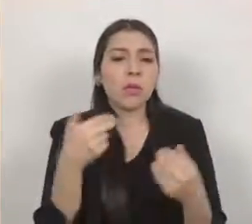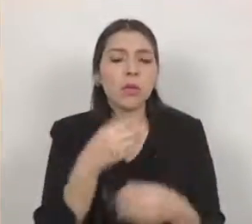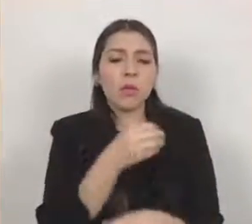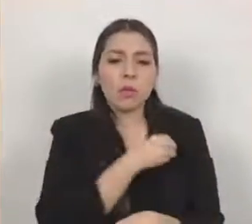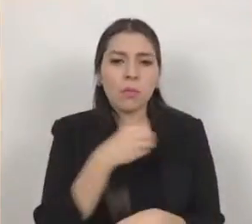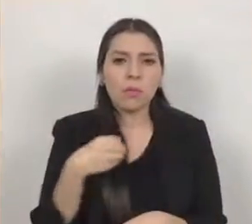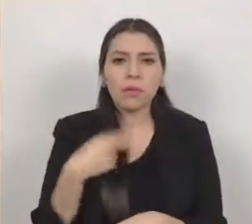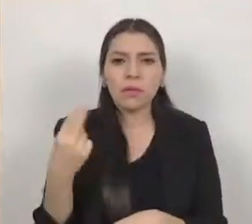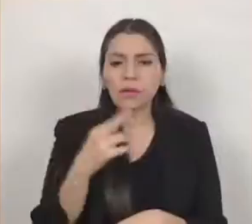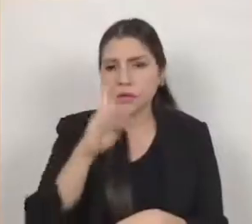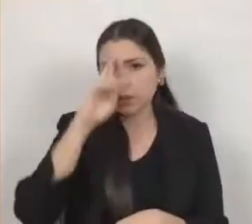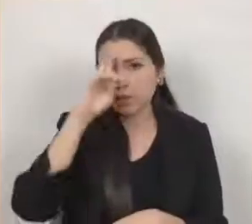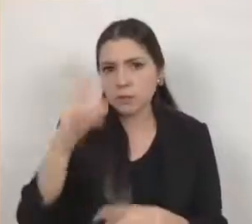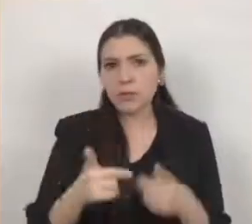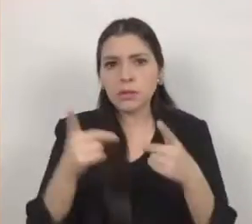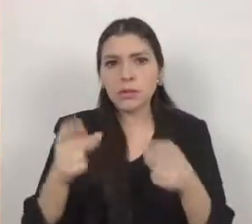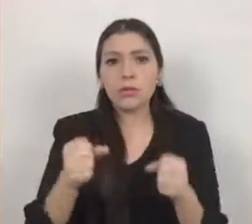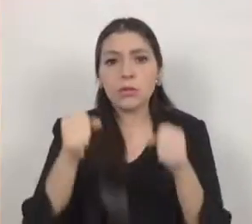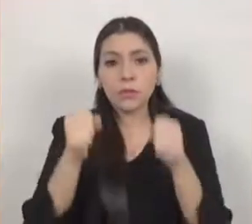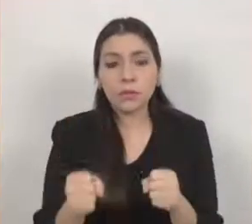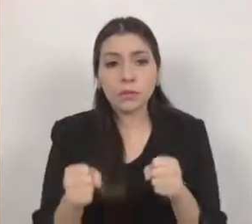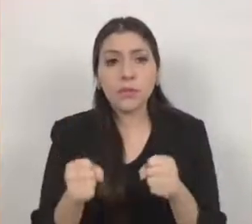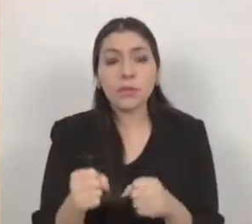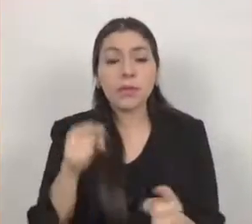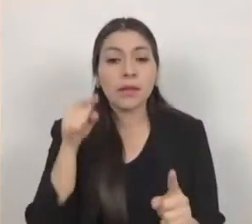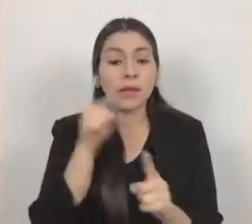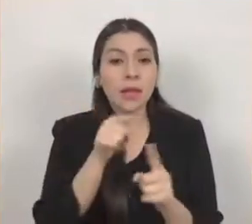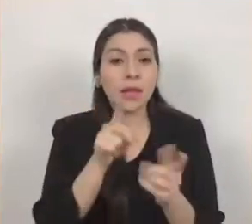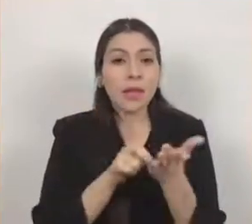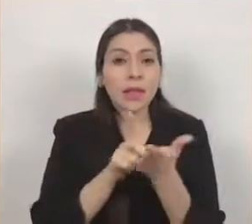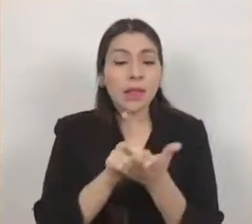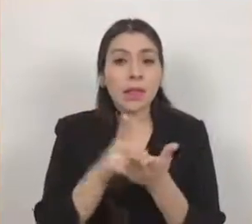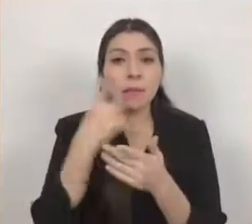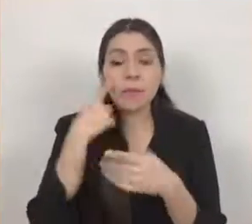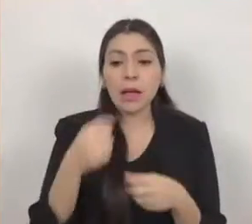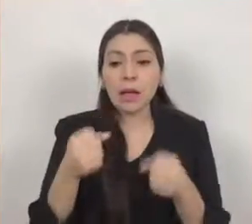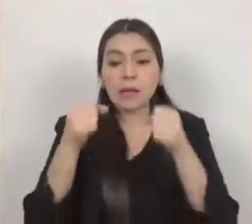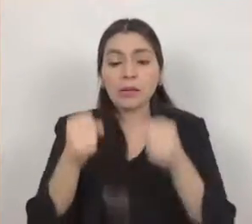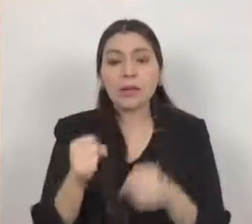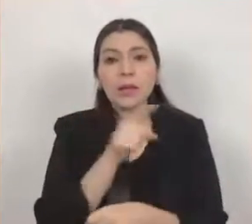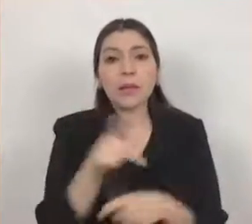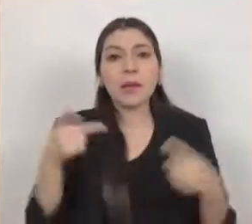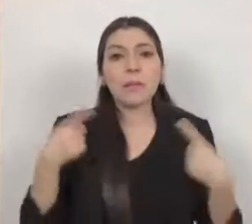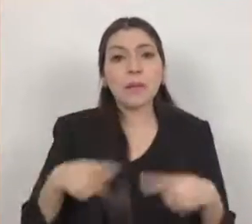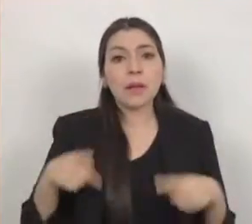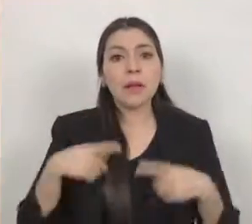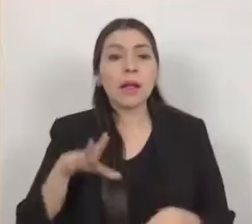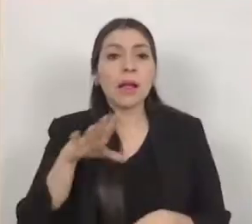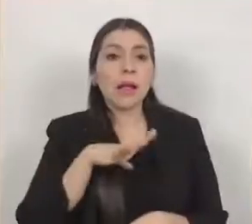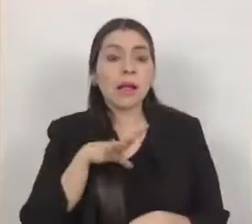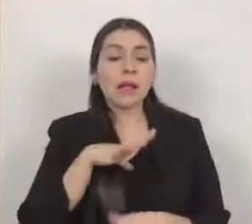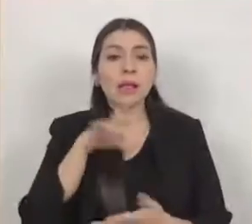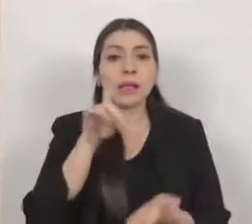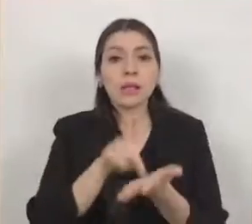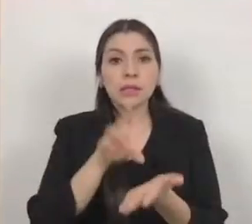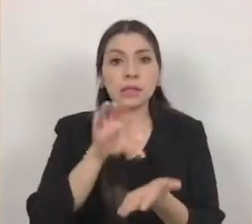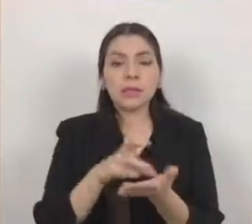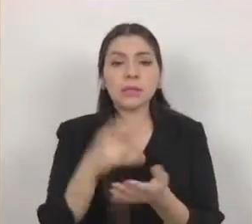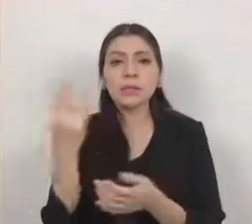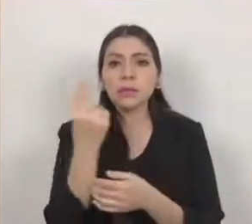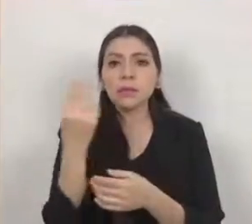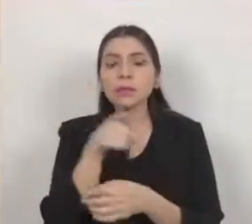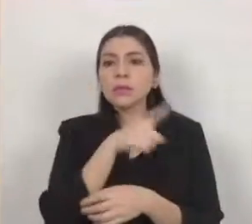sin embargo para que este derecho se asegure a personas que sufren algún tipo de discapacidad se debe hacer un esfuerzo